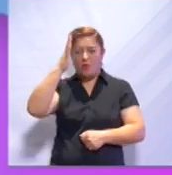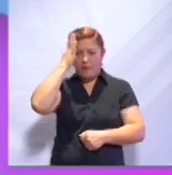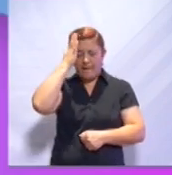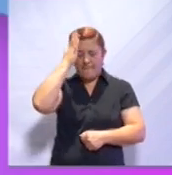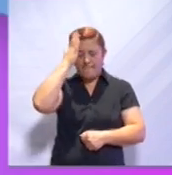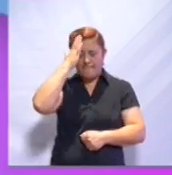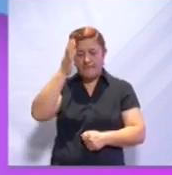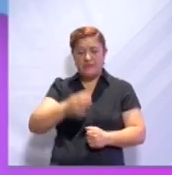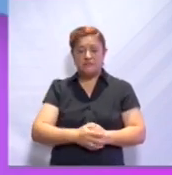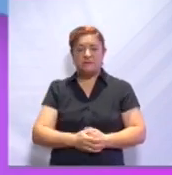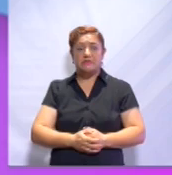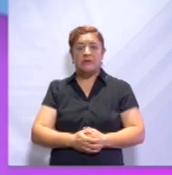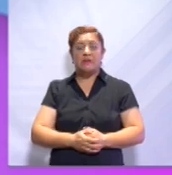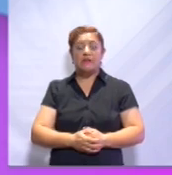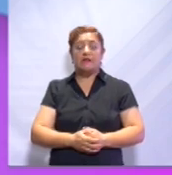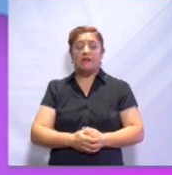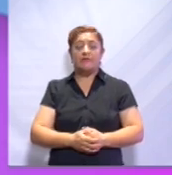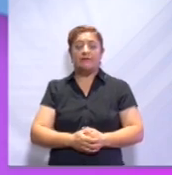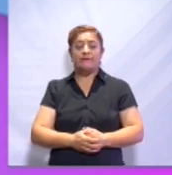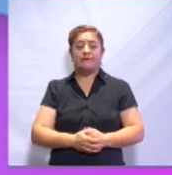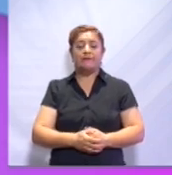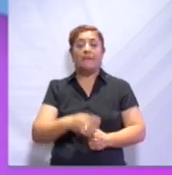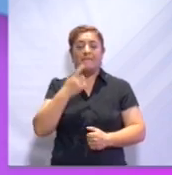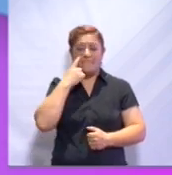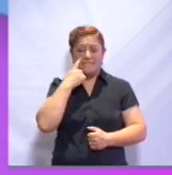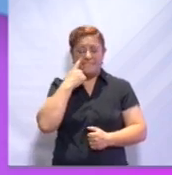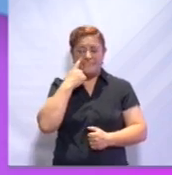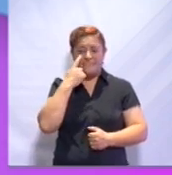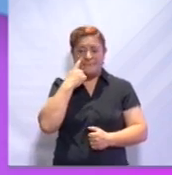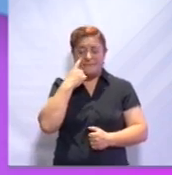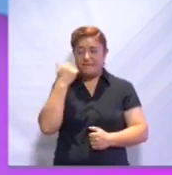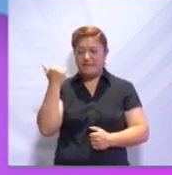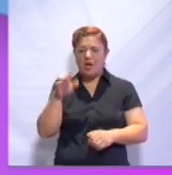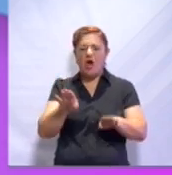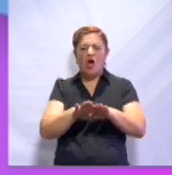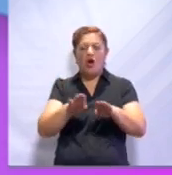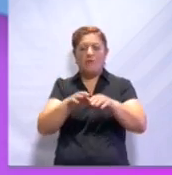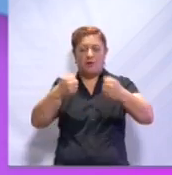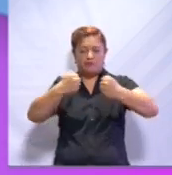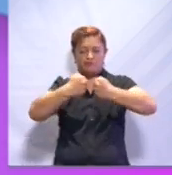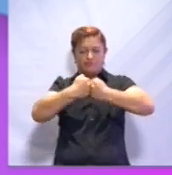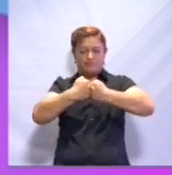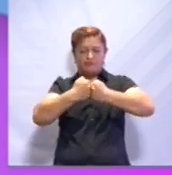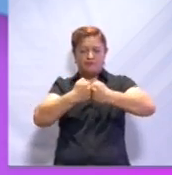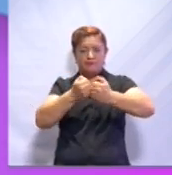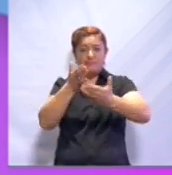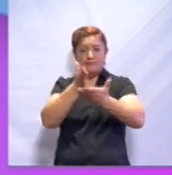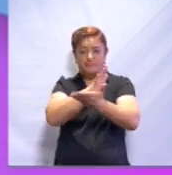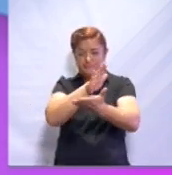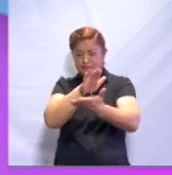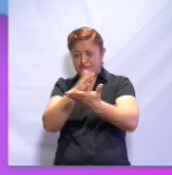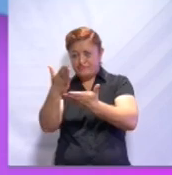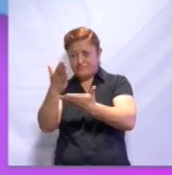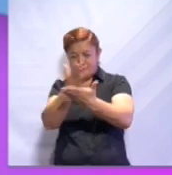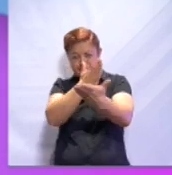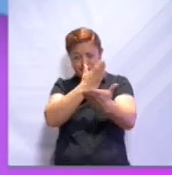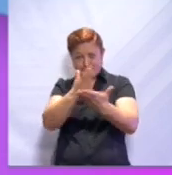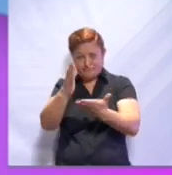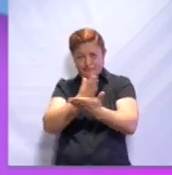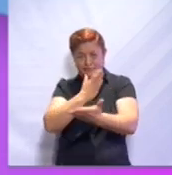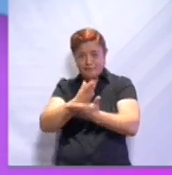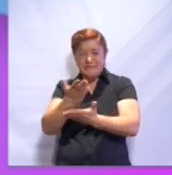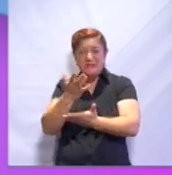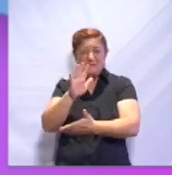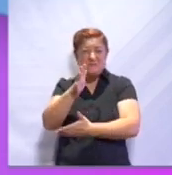abordaremos aquí. Mira, observa cómo se delimitaban los imperios europeos que se gestionaron a finales del